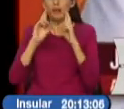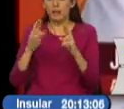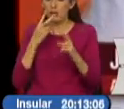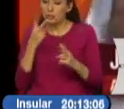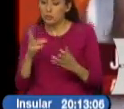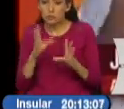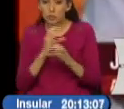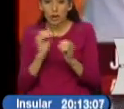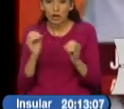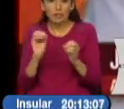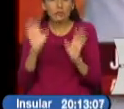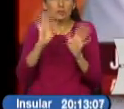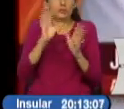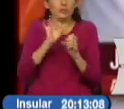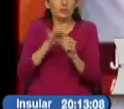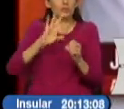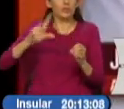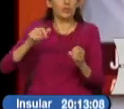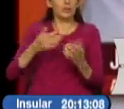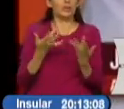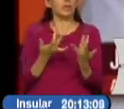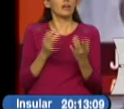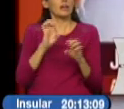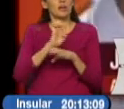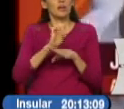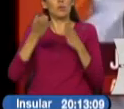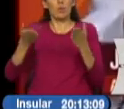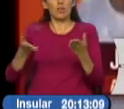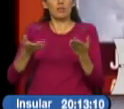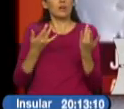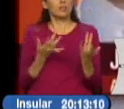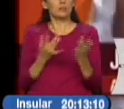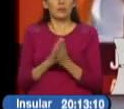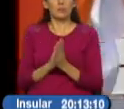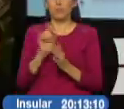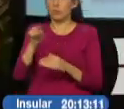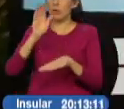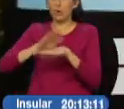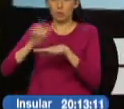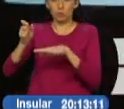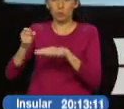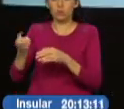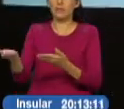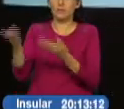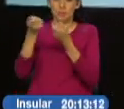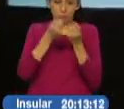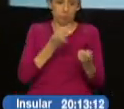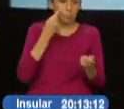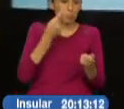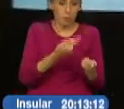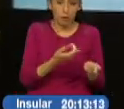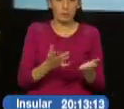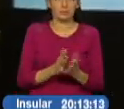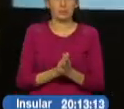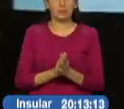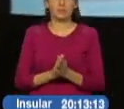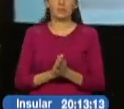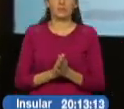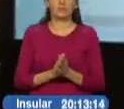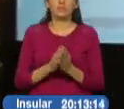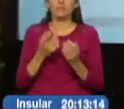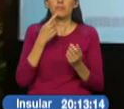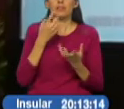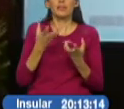fraude. Eso es lo que los ecuatorianos estamos esperando. El que acusa tiene que probar. Creos exigió un reconteo total de los 10 millones de